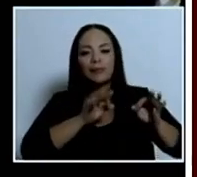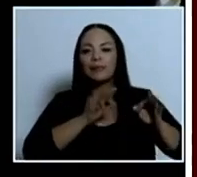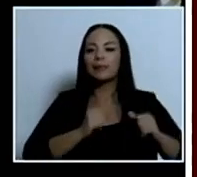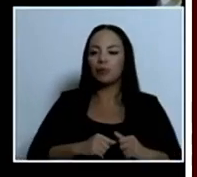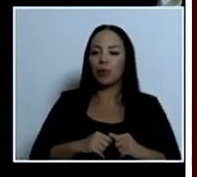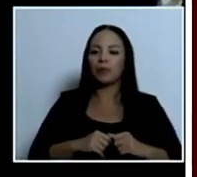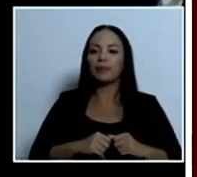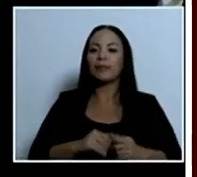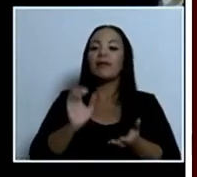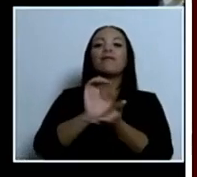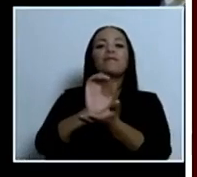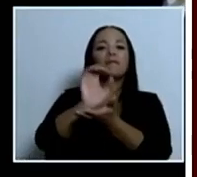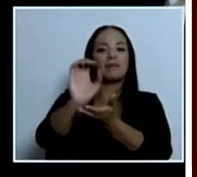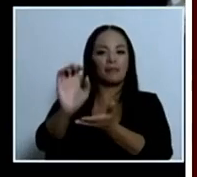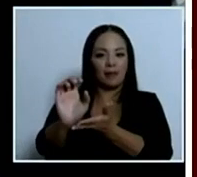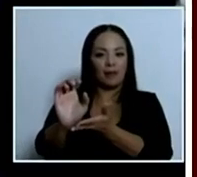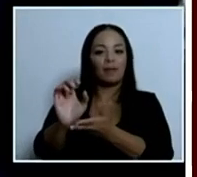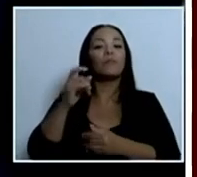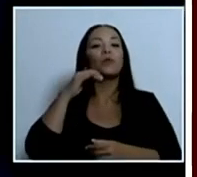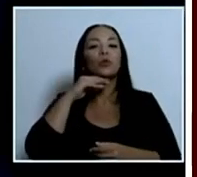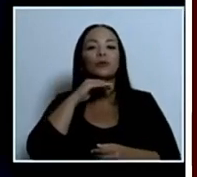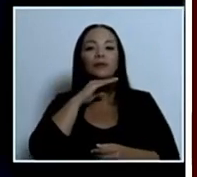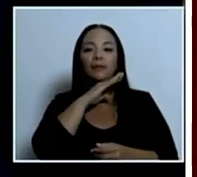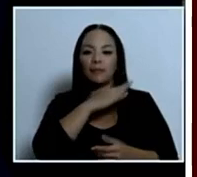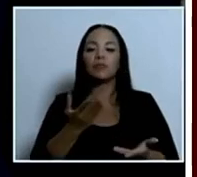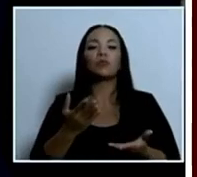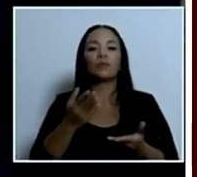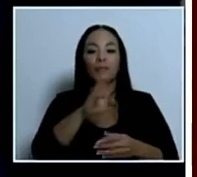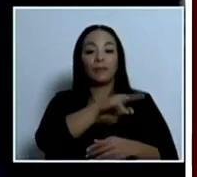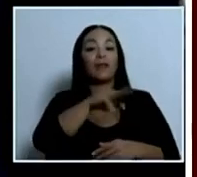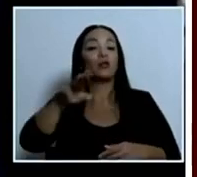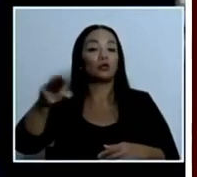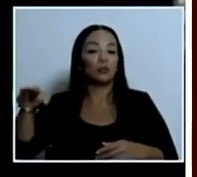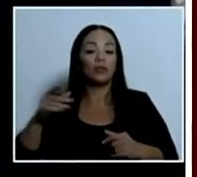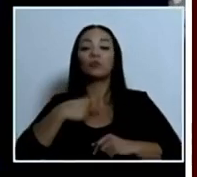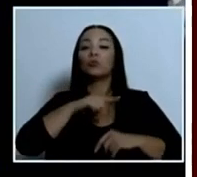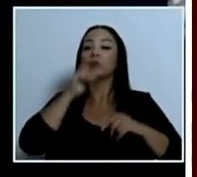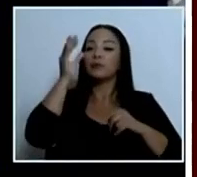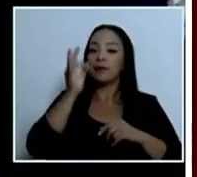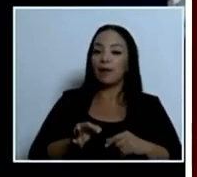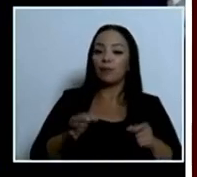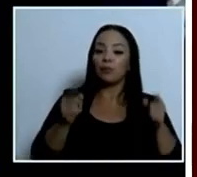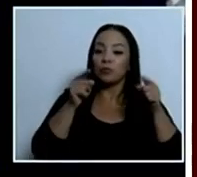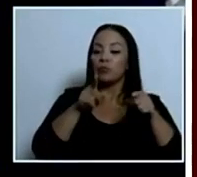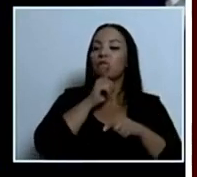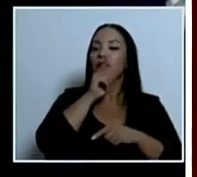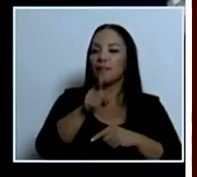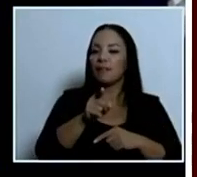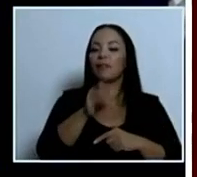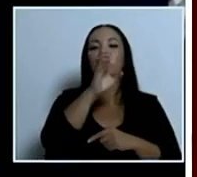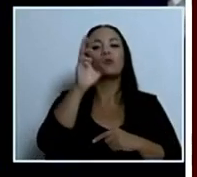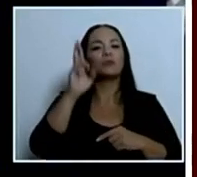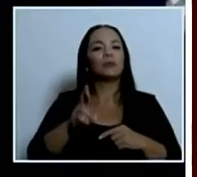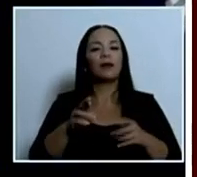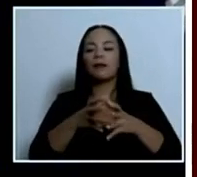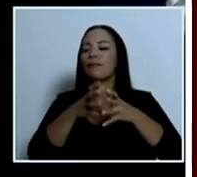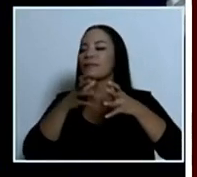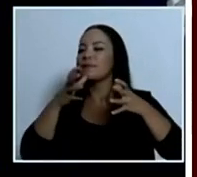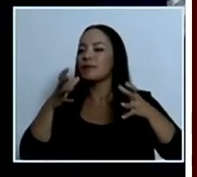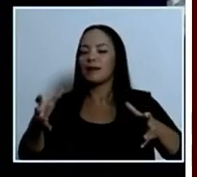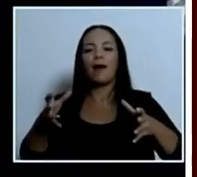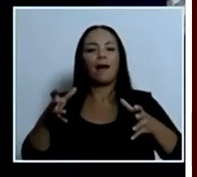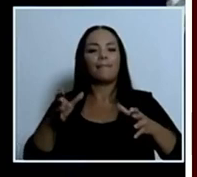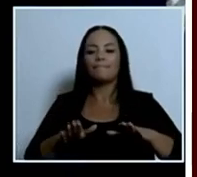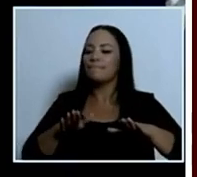para evitar la contaminación de los océanos. Creemos que con esto, en realidad, Costa Rica va dando un gran paso para